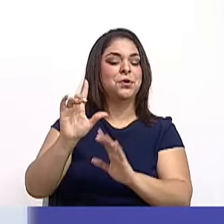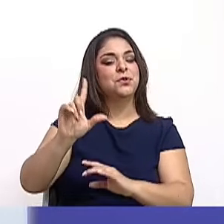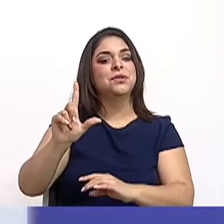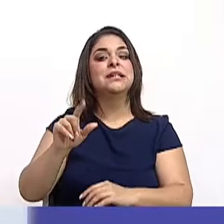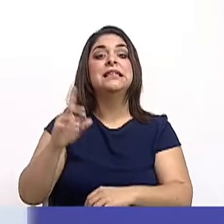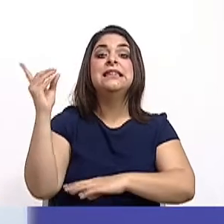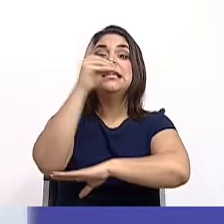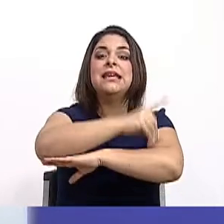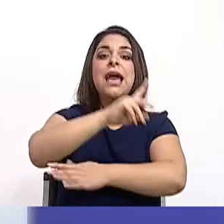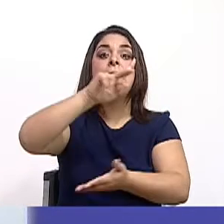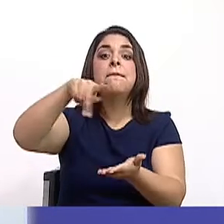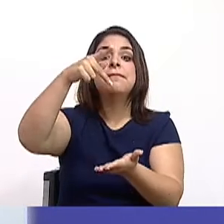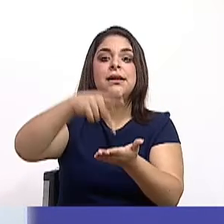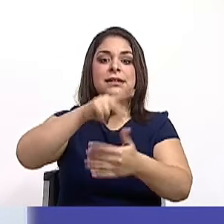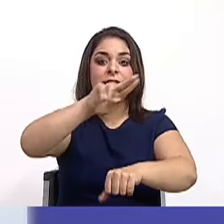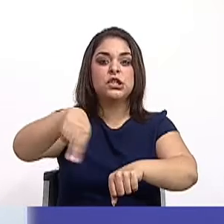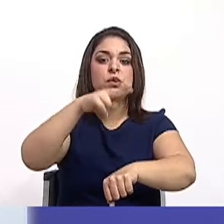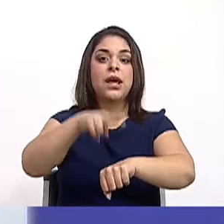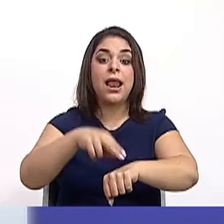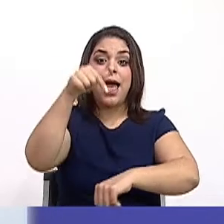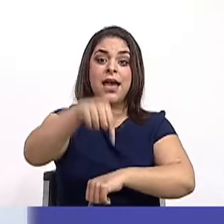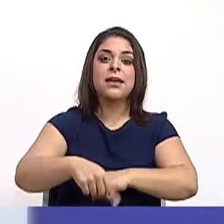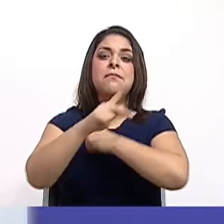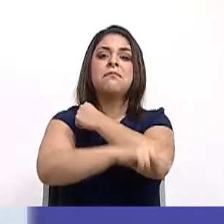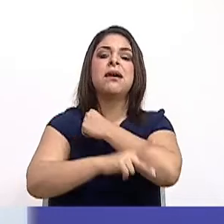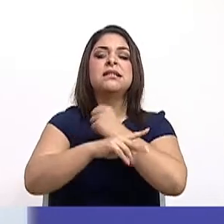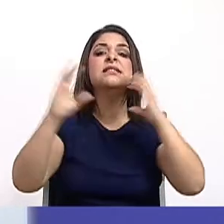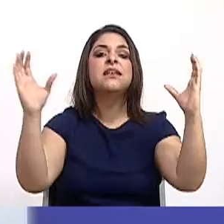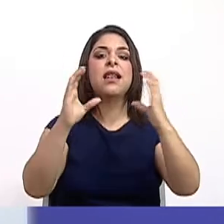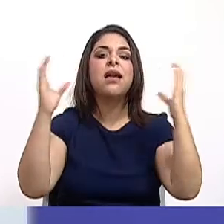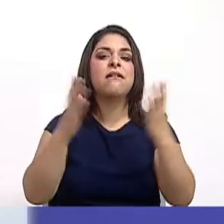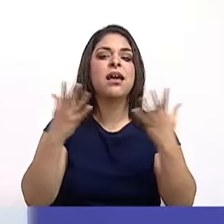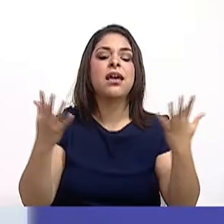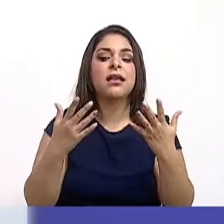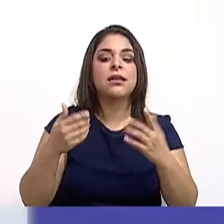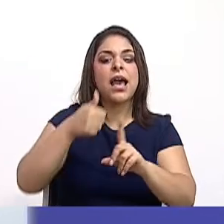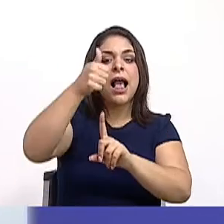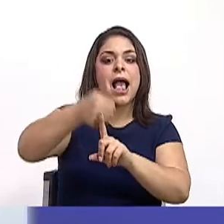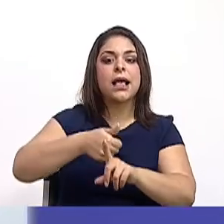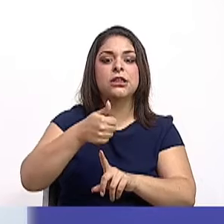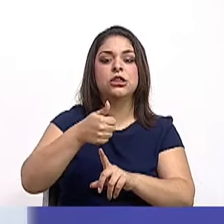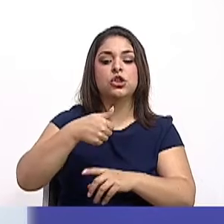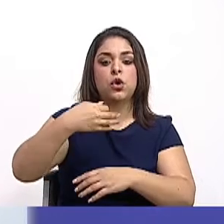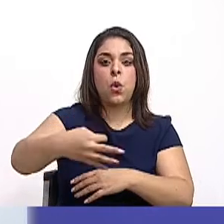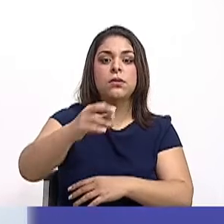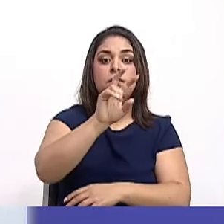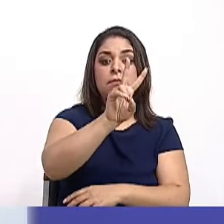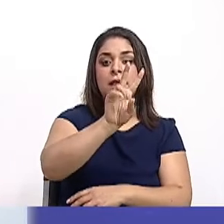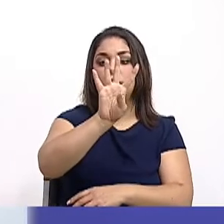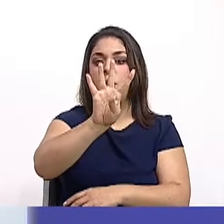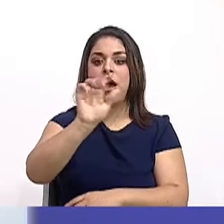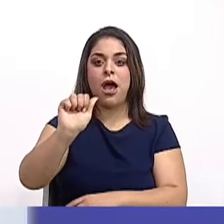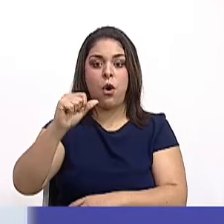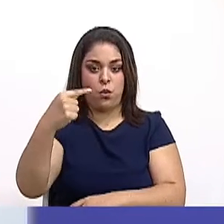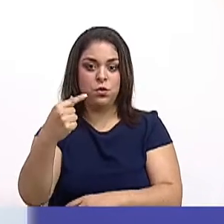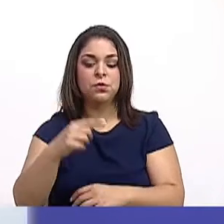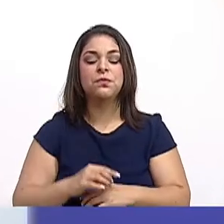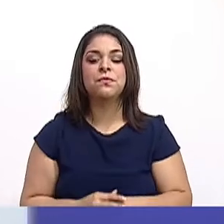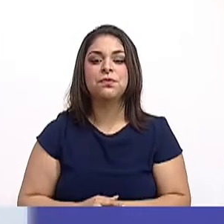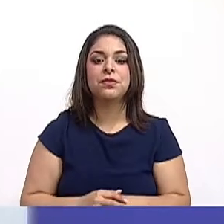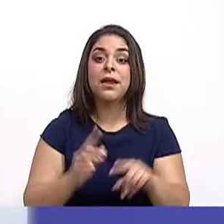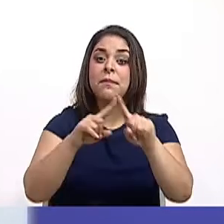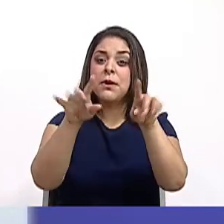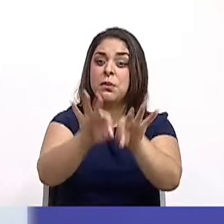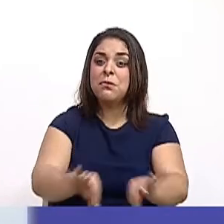de los Parques Nacionales en nuestro país se celebra cada 24 de agosto. Pero la importancia no es solamente